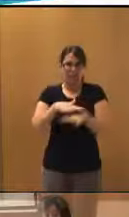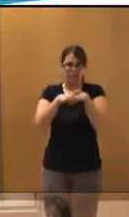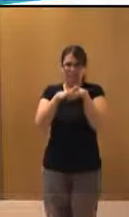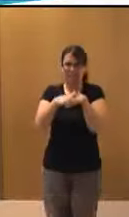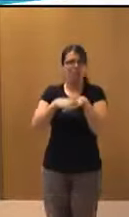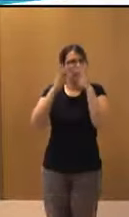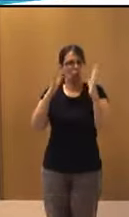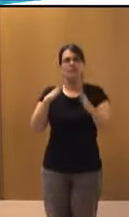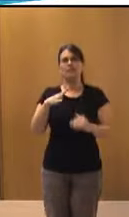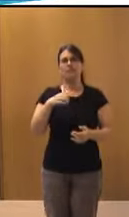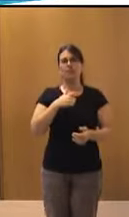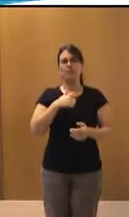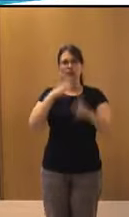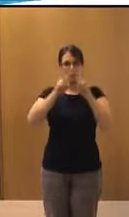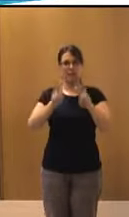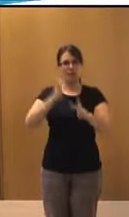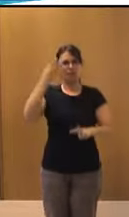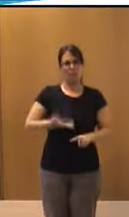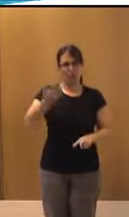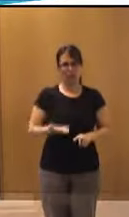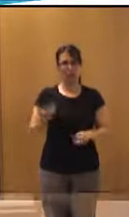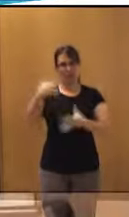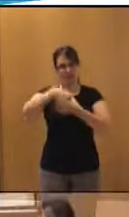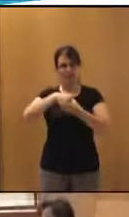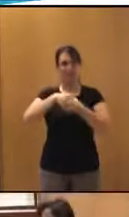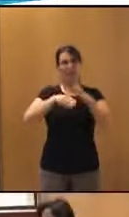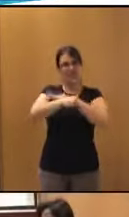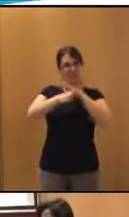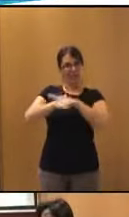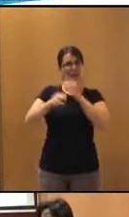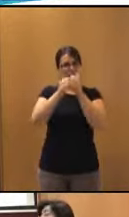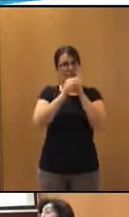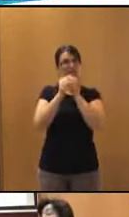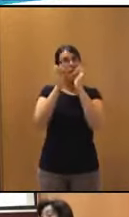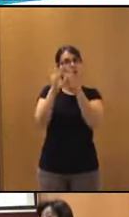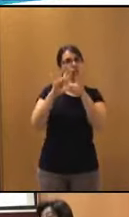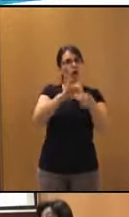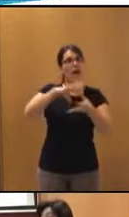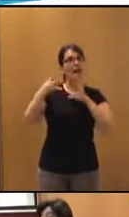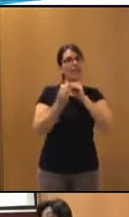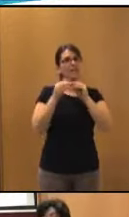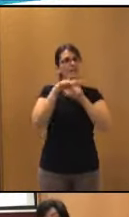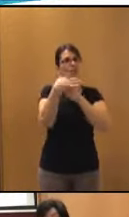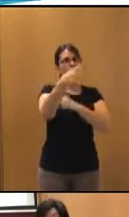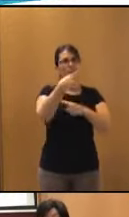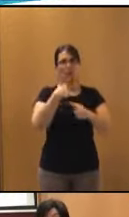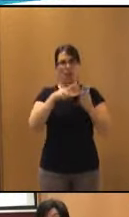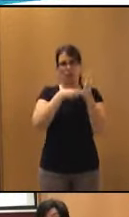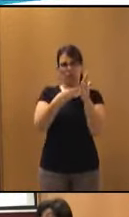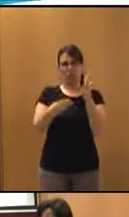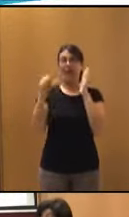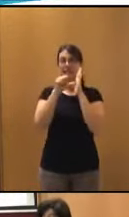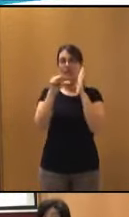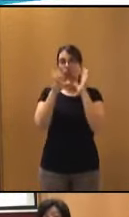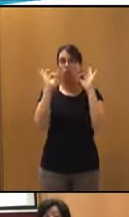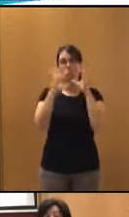Vamos a analizar la importancia de la accesibilidad en los videojuegos en el marco de la Convención y en concreto hay un artículo que es el artículo